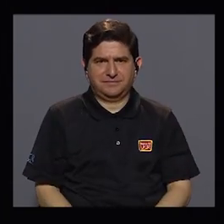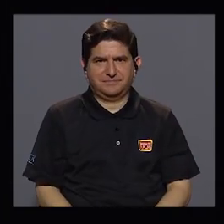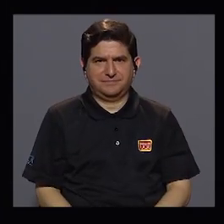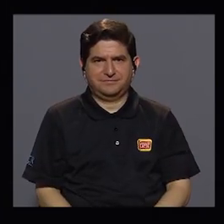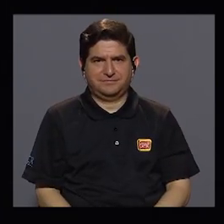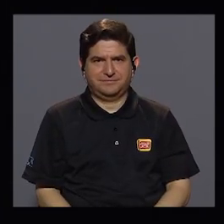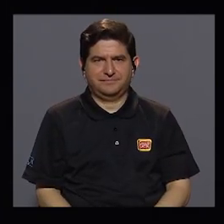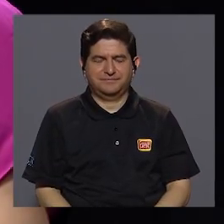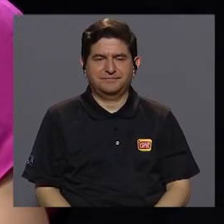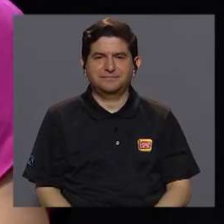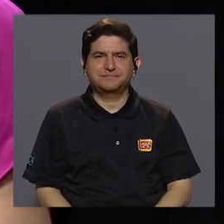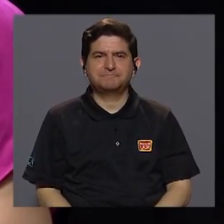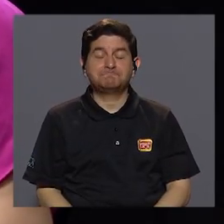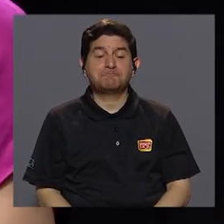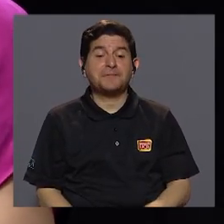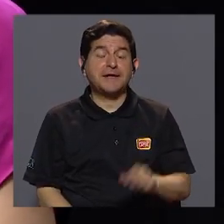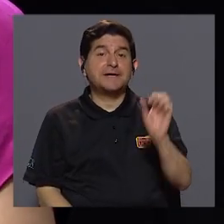vivimos?